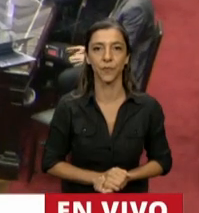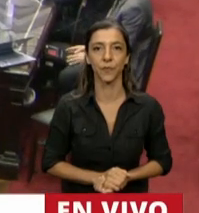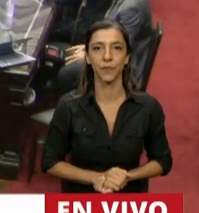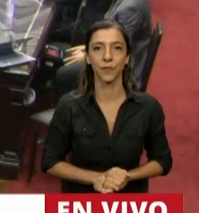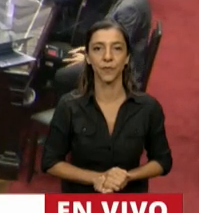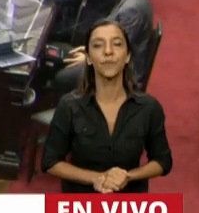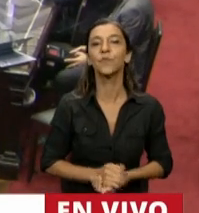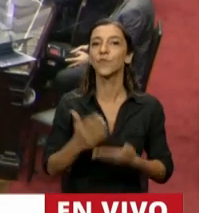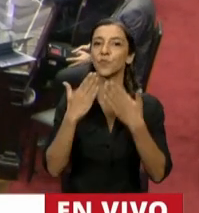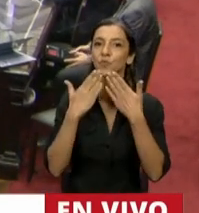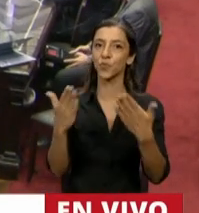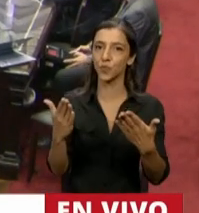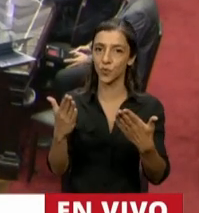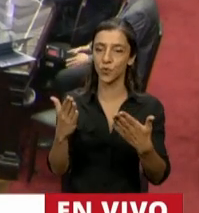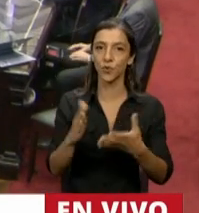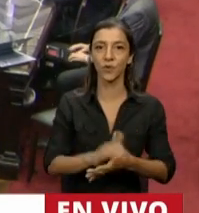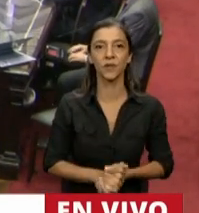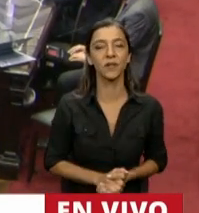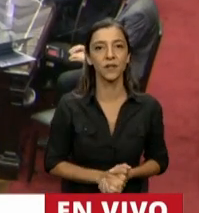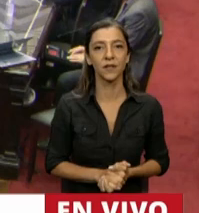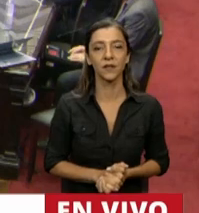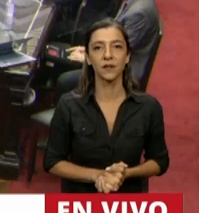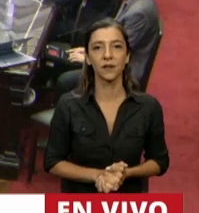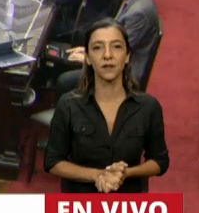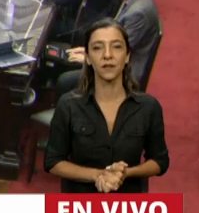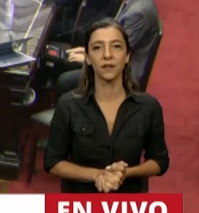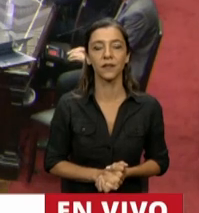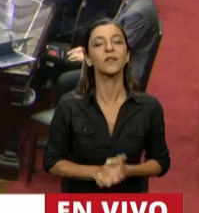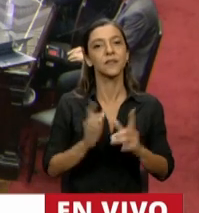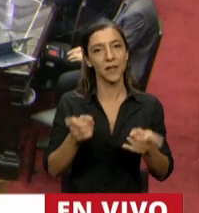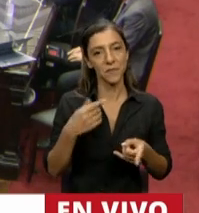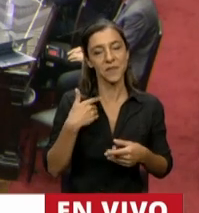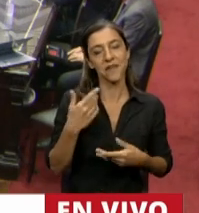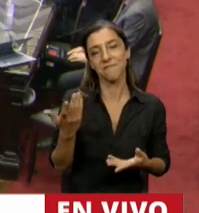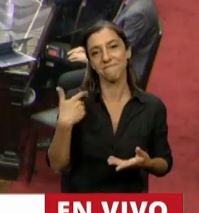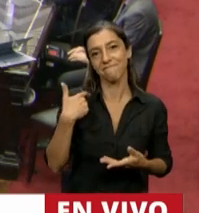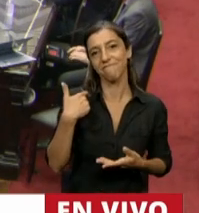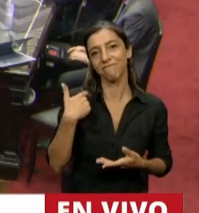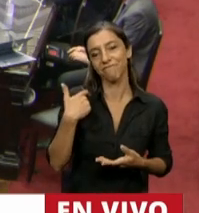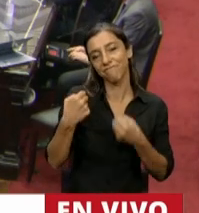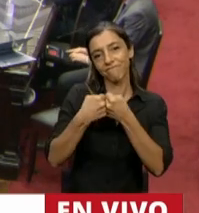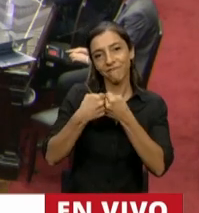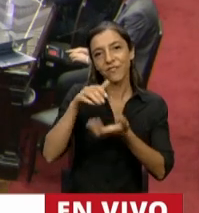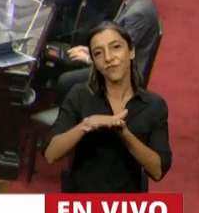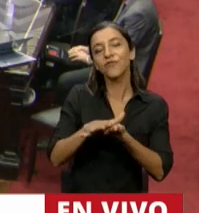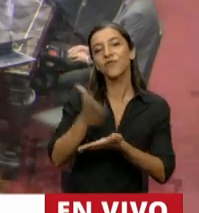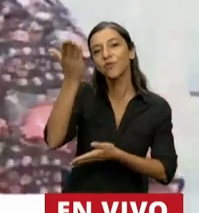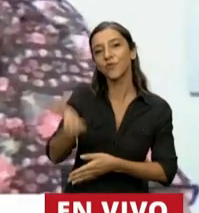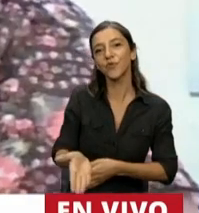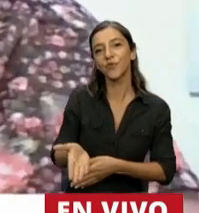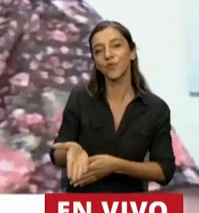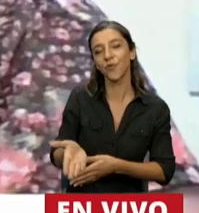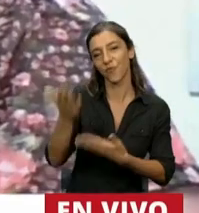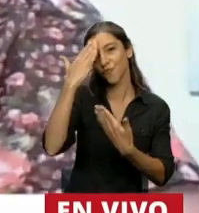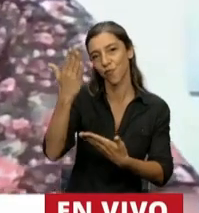Muchas gracias señora Presidenta, adhiero a los homenajes realizados al mejor futbolista de la historia de